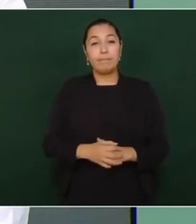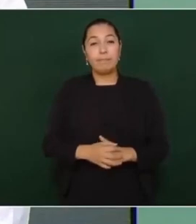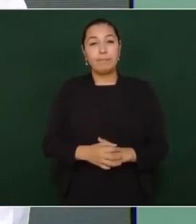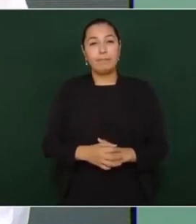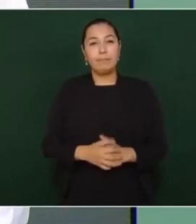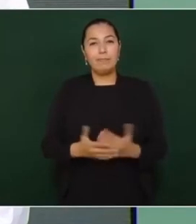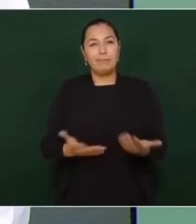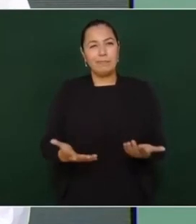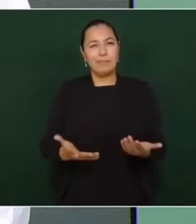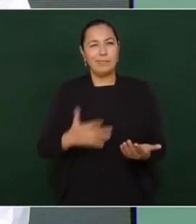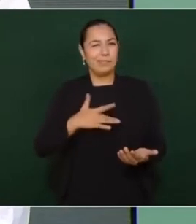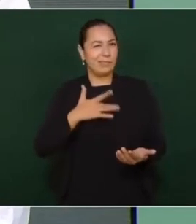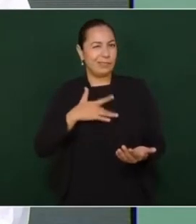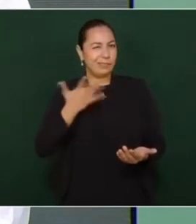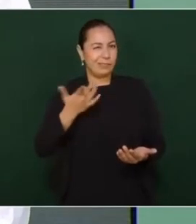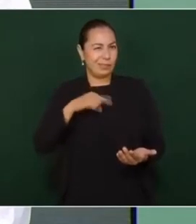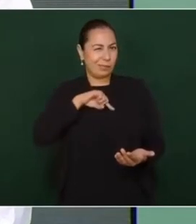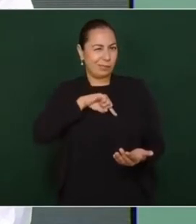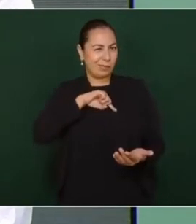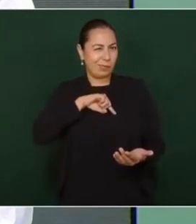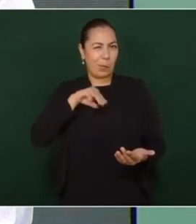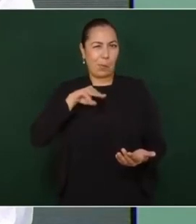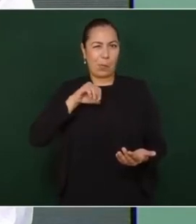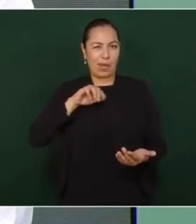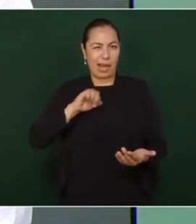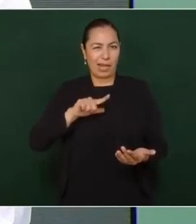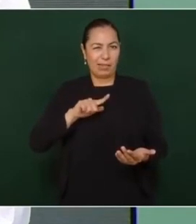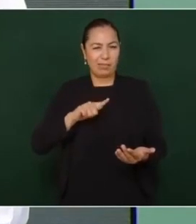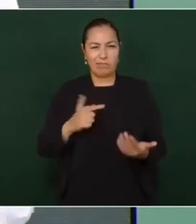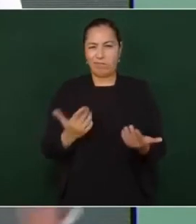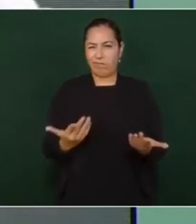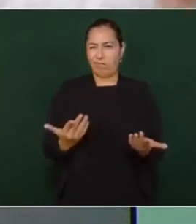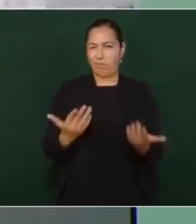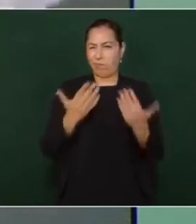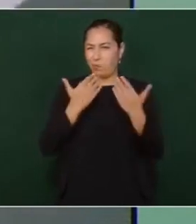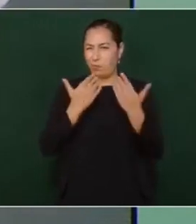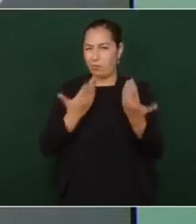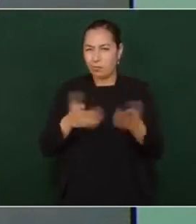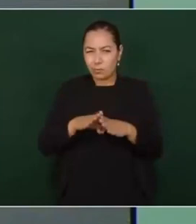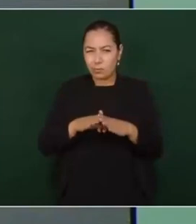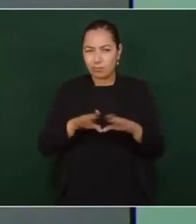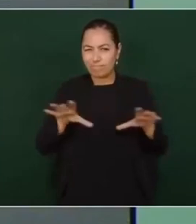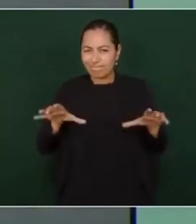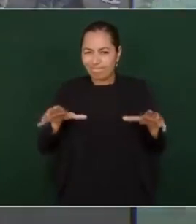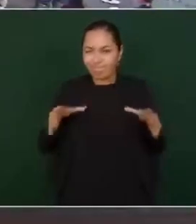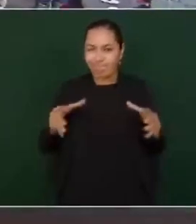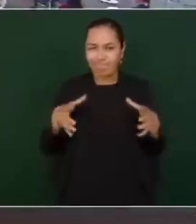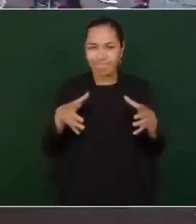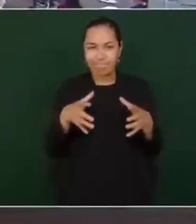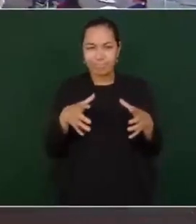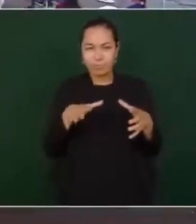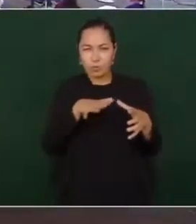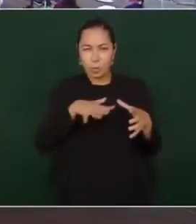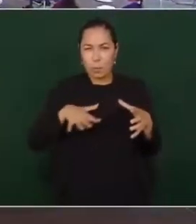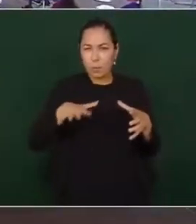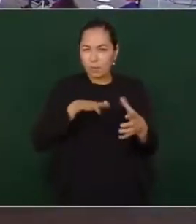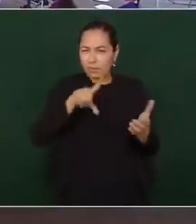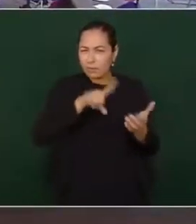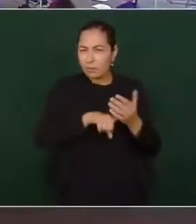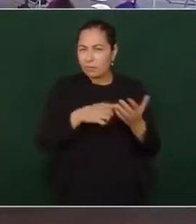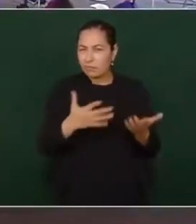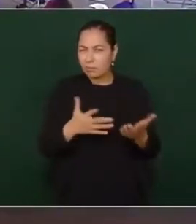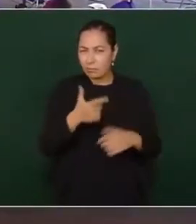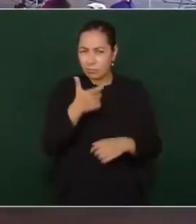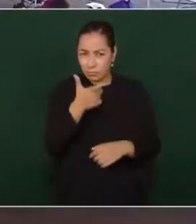Es inmoral lo que hicieron. No concentraron tanto dinero,